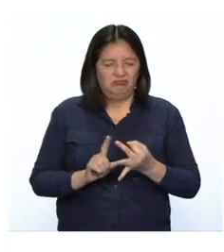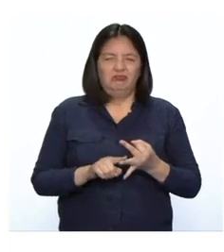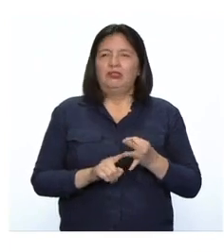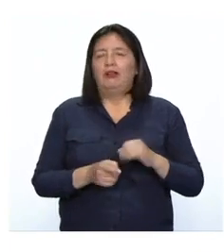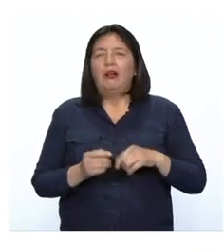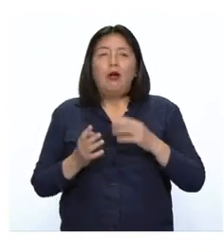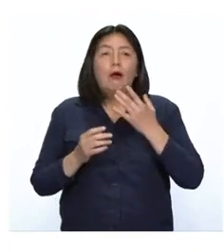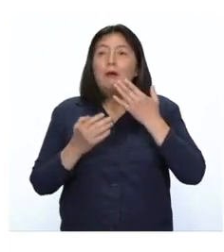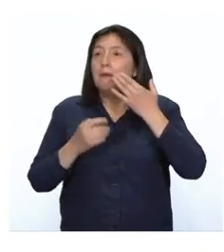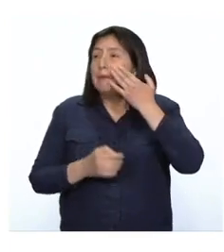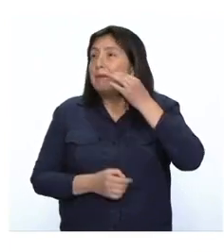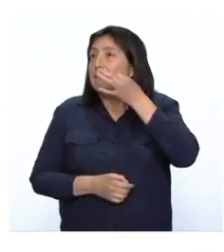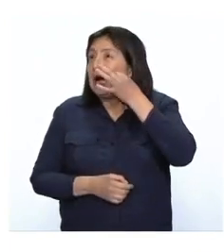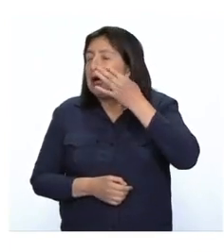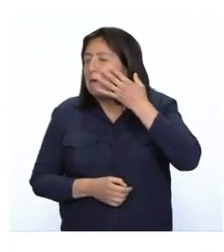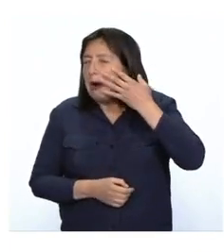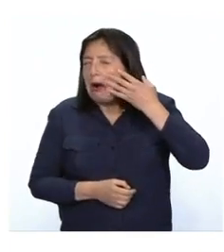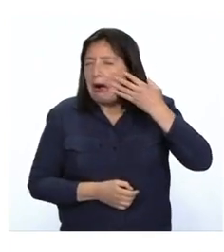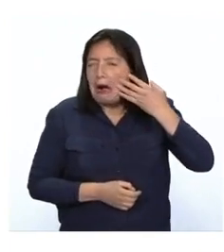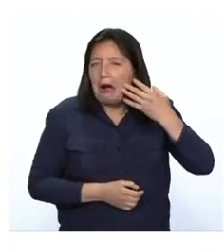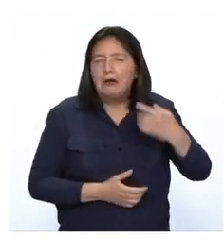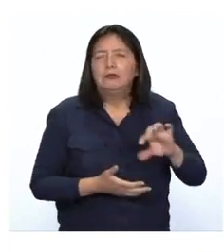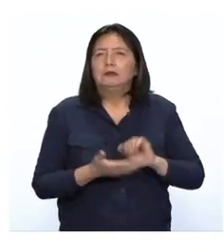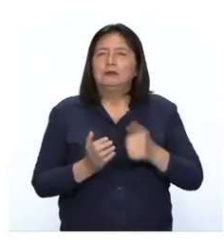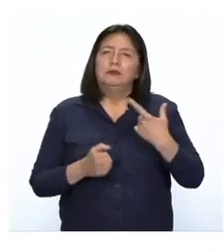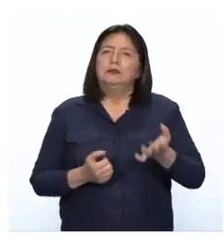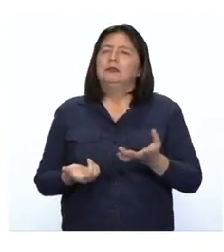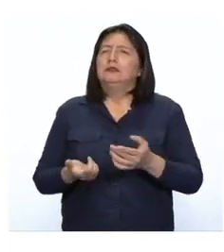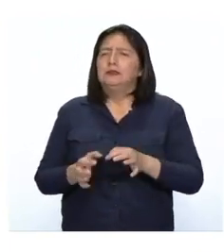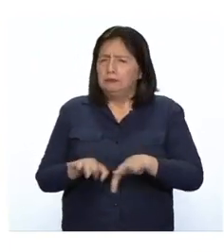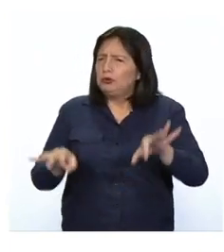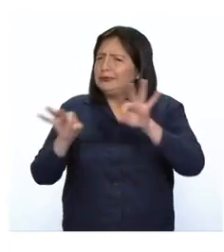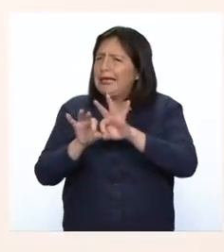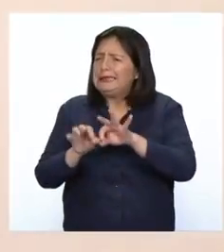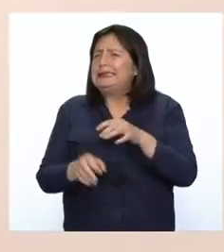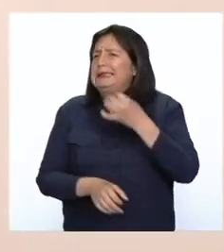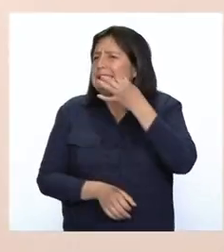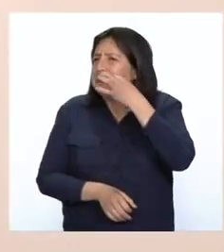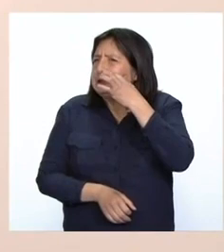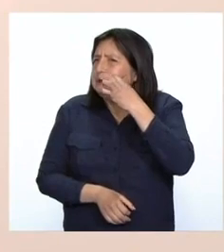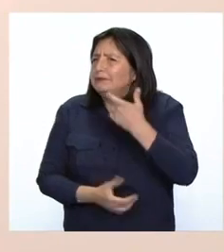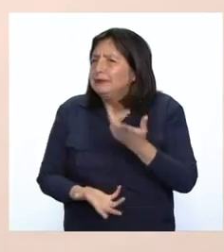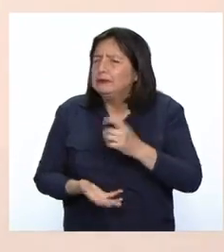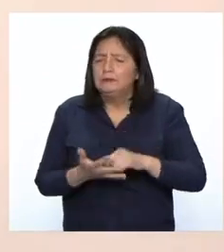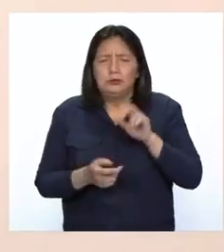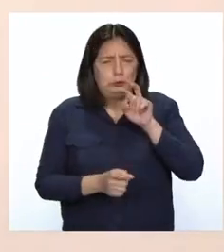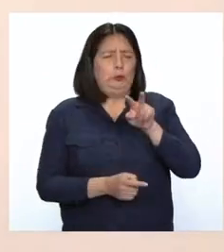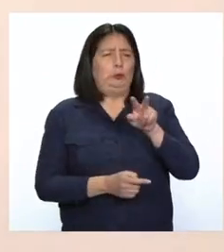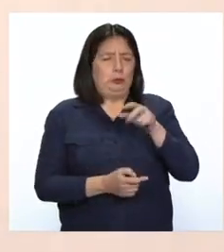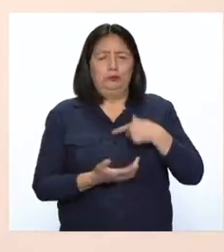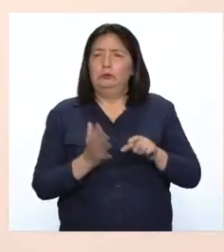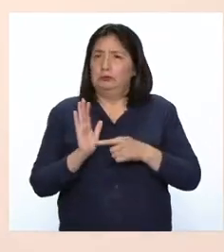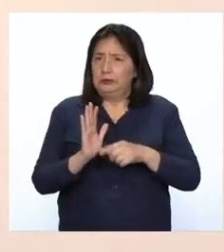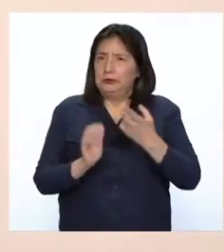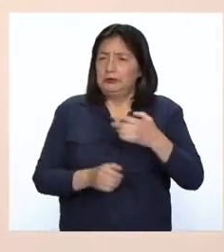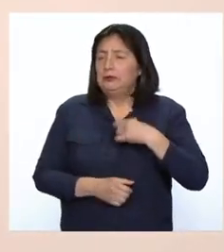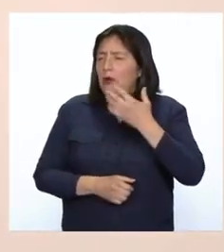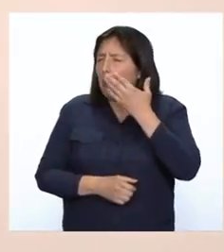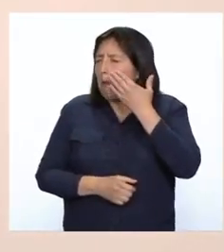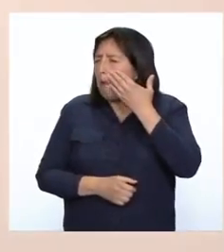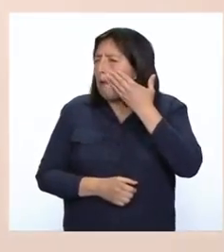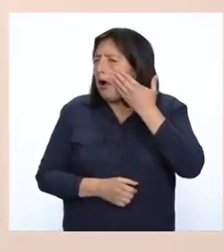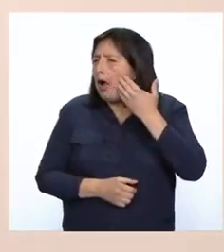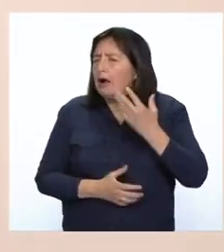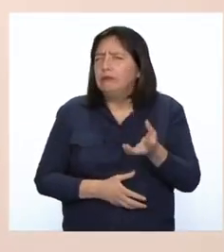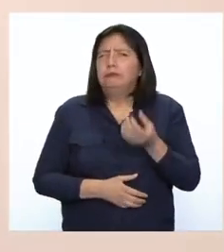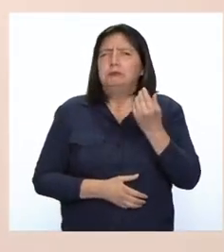pálidos. Es importante ver nuestro color de piel porque eso nos indica mucho. Si nos vemos pálidos